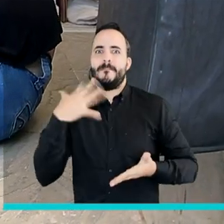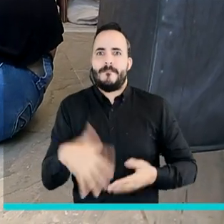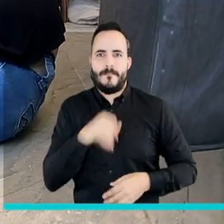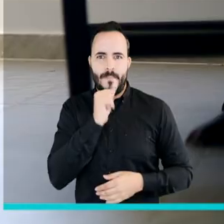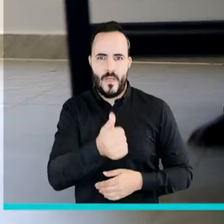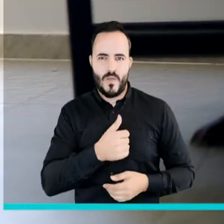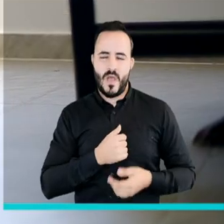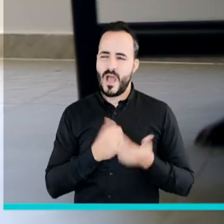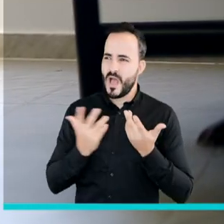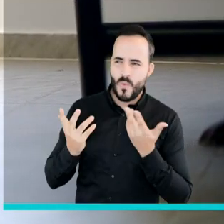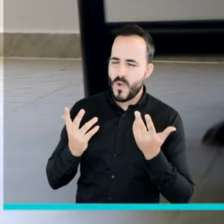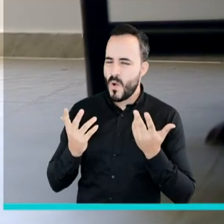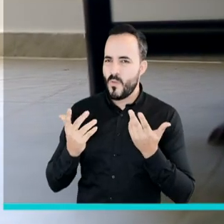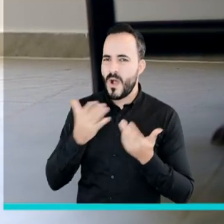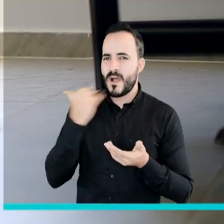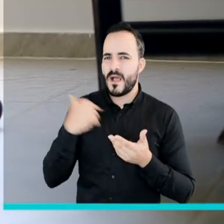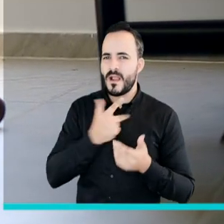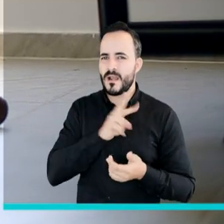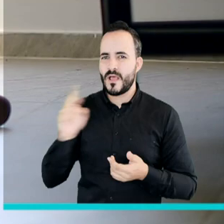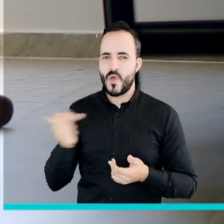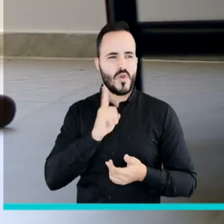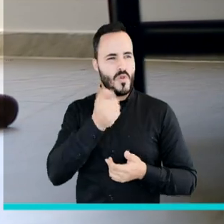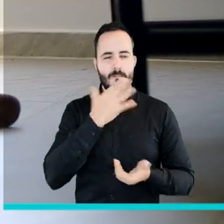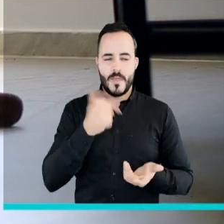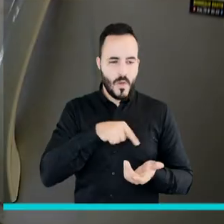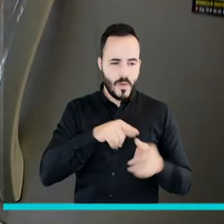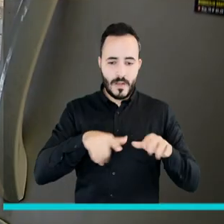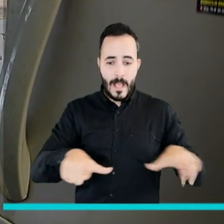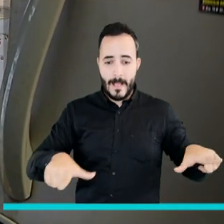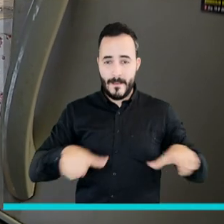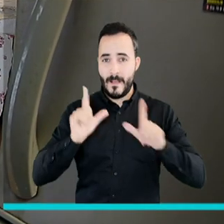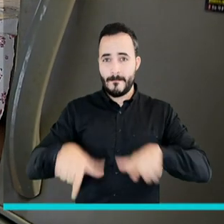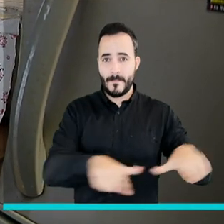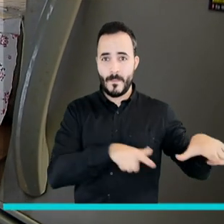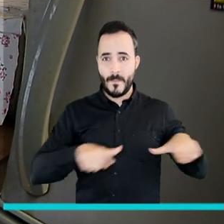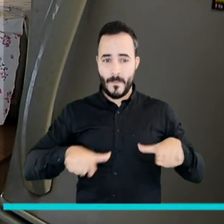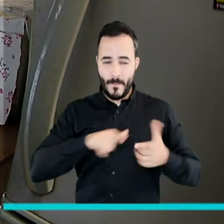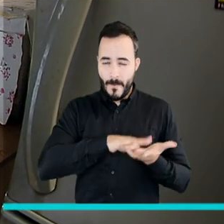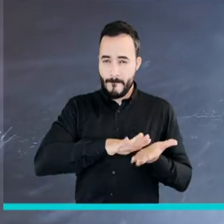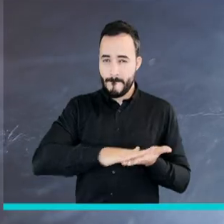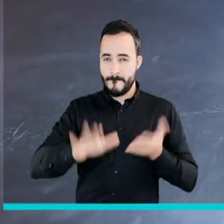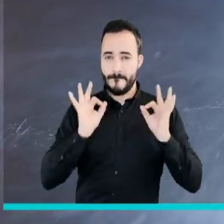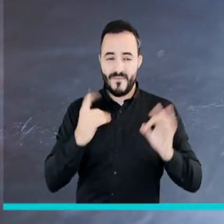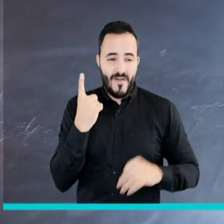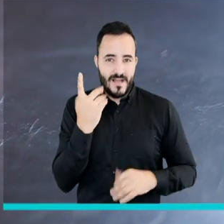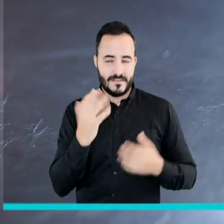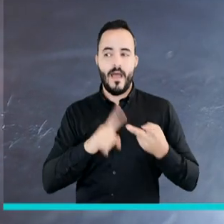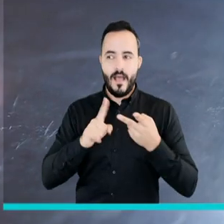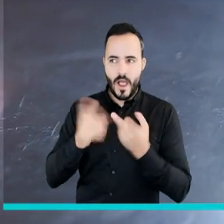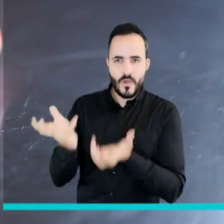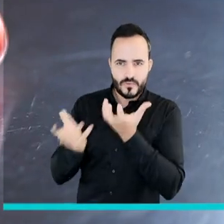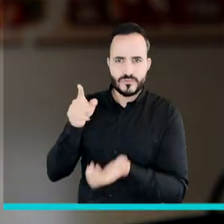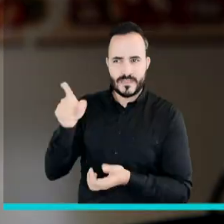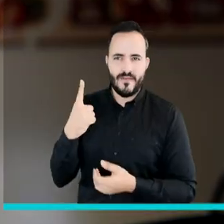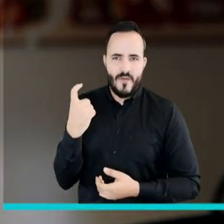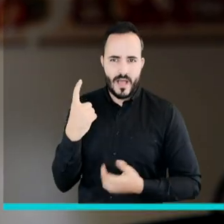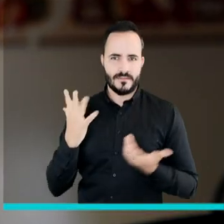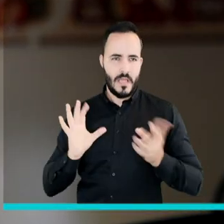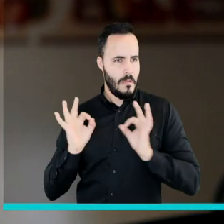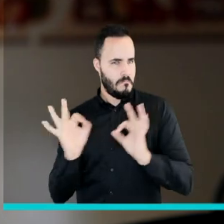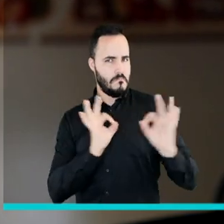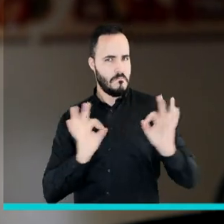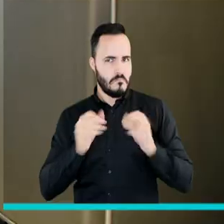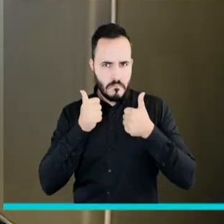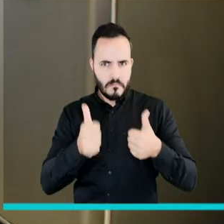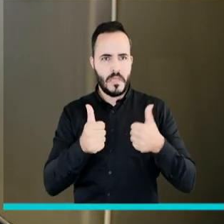es muy costoso. Entonces, que era mejor que embaldozara toda la casa, organizara la cocina y las escalas que